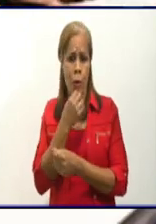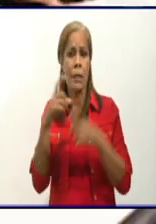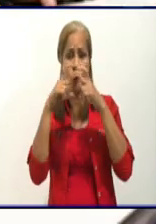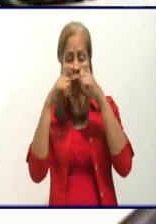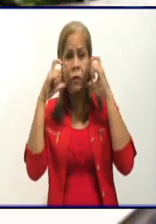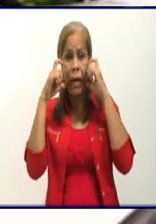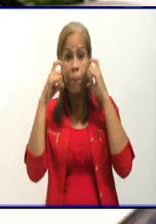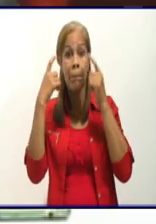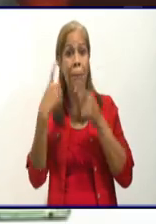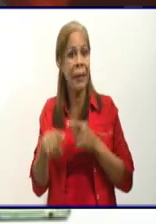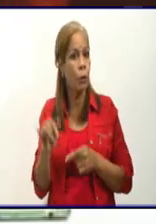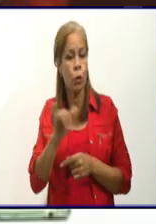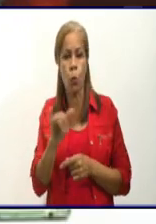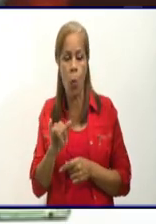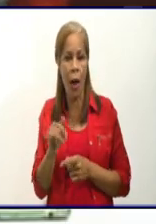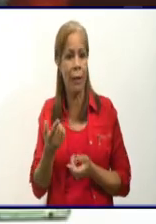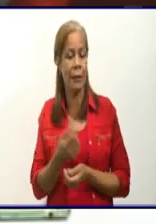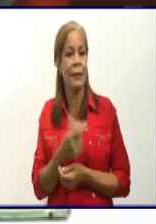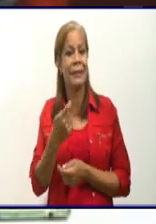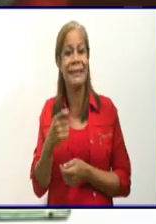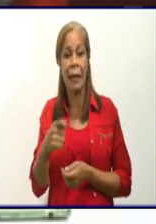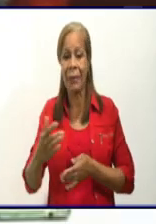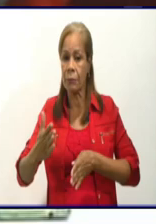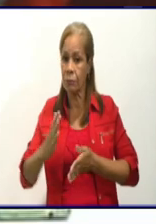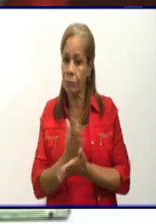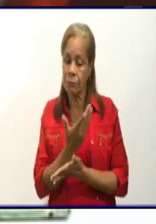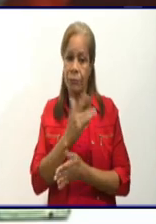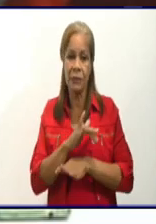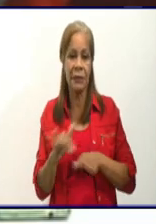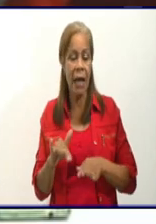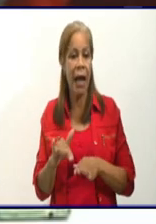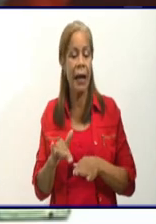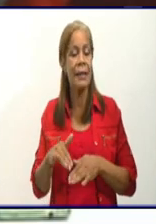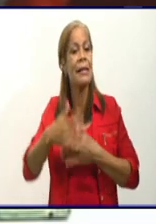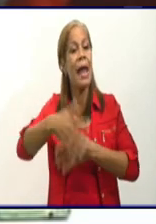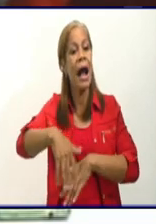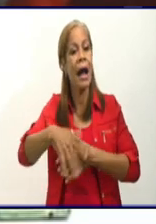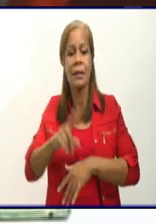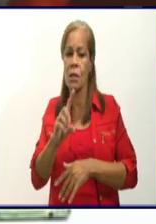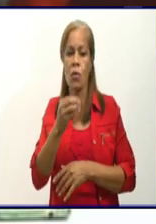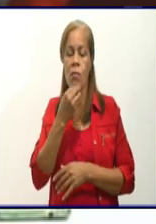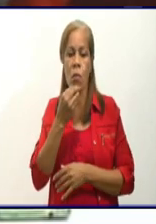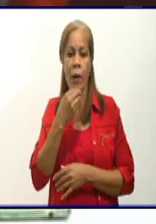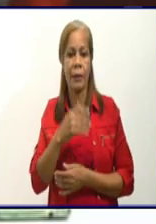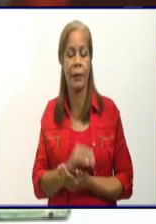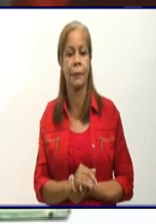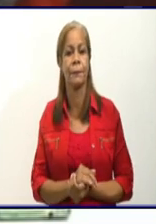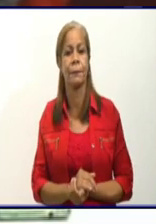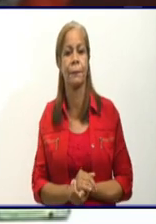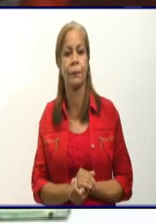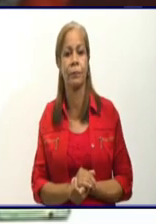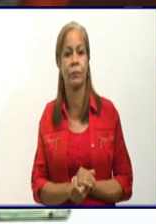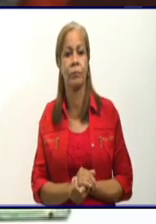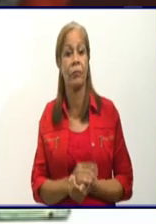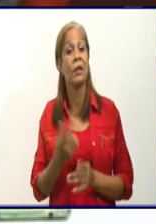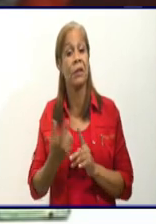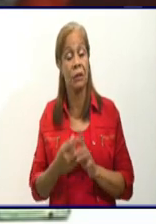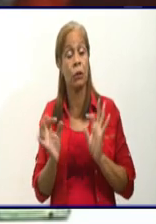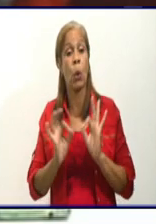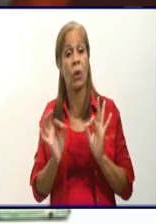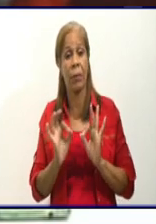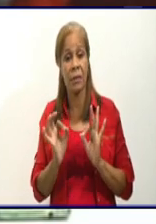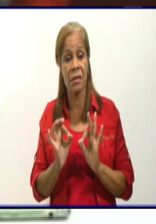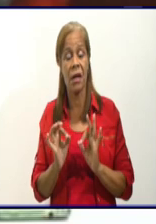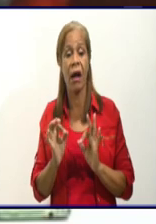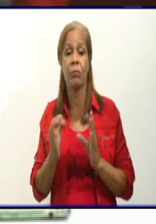vía alternativa para evitar la contaminación con la COVID-19. Y todavía hay niños que hoy están